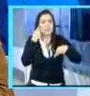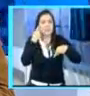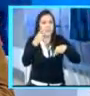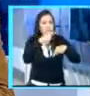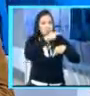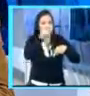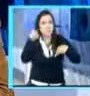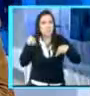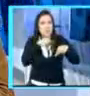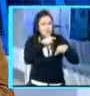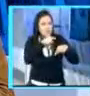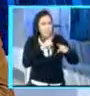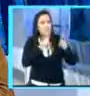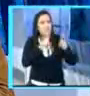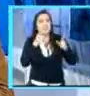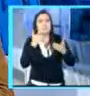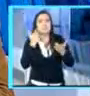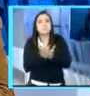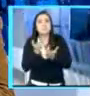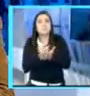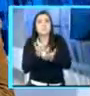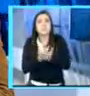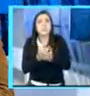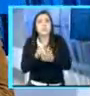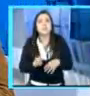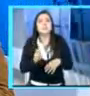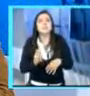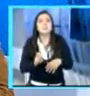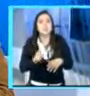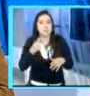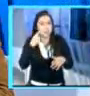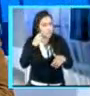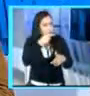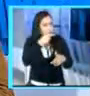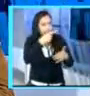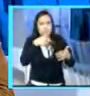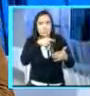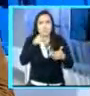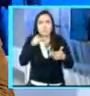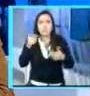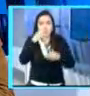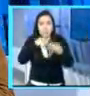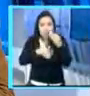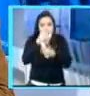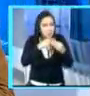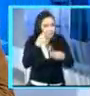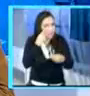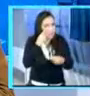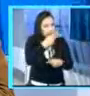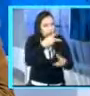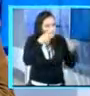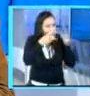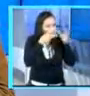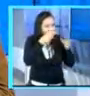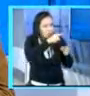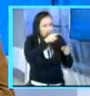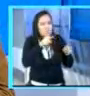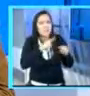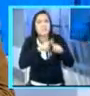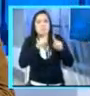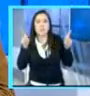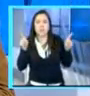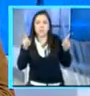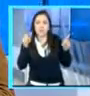Por supuesto, inflación, por supuesto, reservas, pero esencialmente la seguridad jurídica que dio el país al